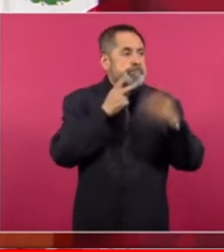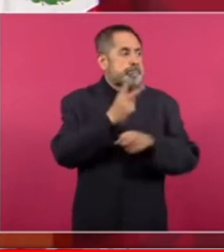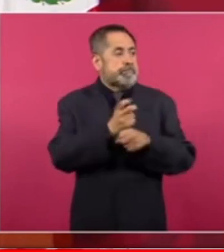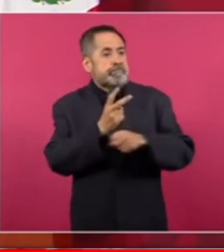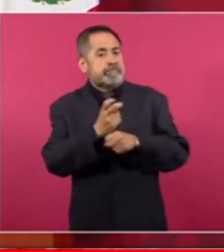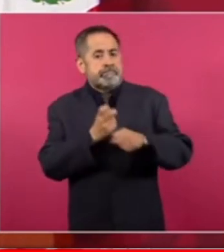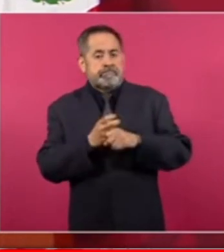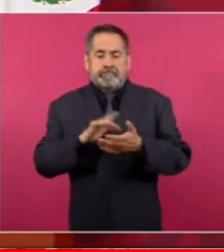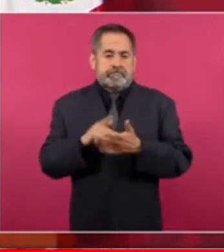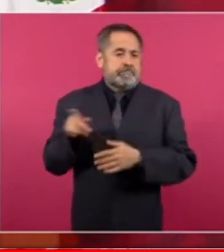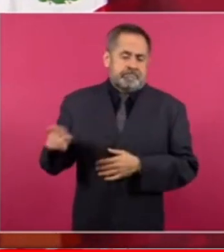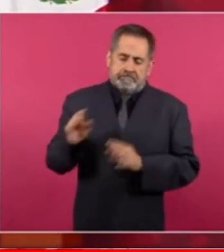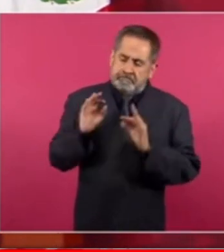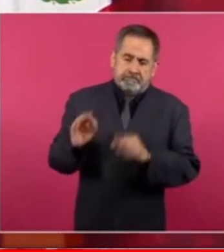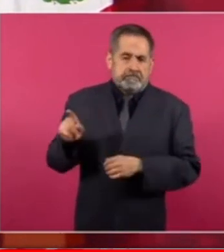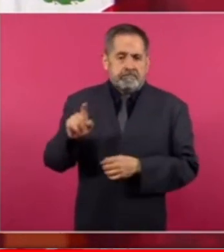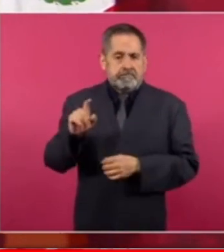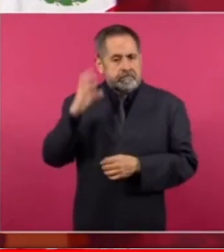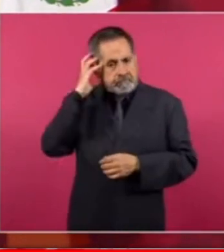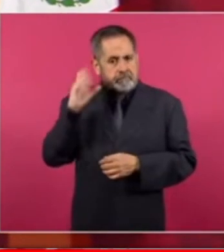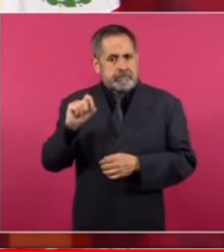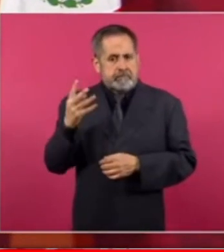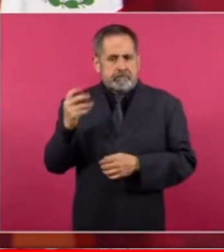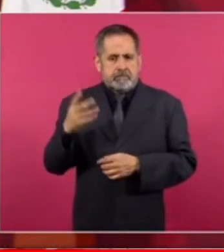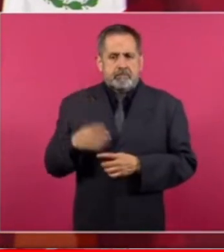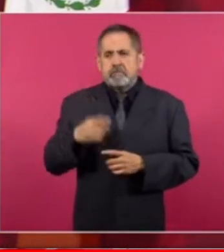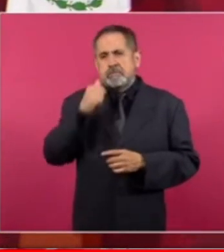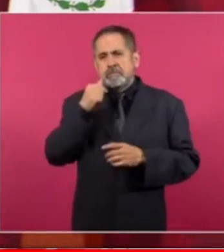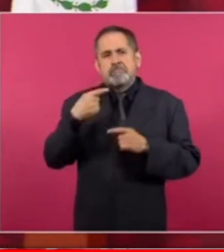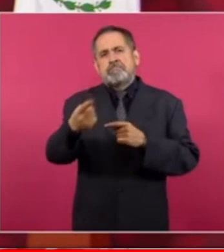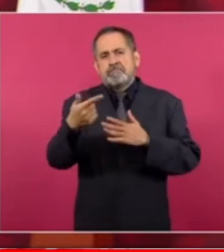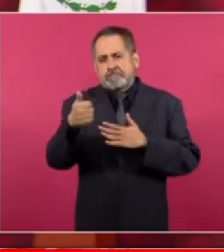Carmen Aristegui cada seis meses cada